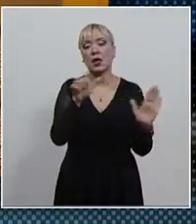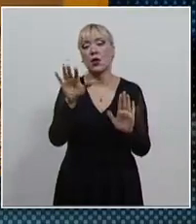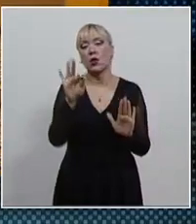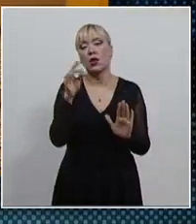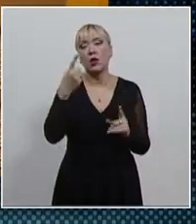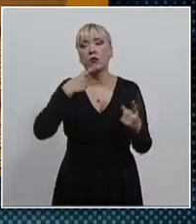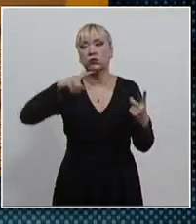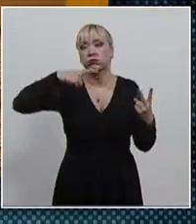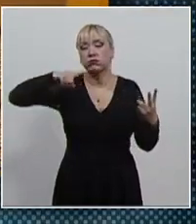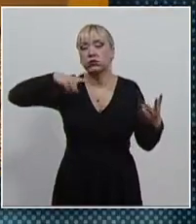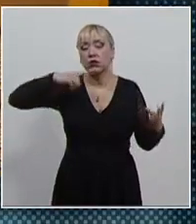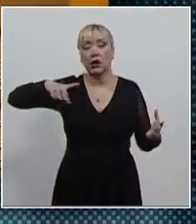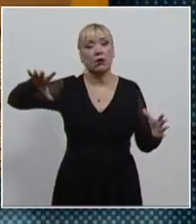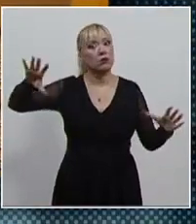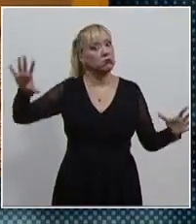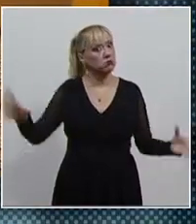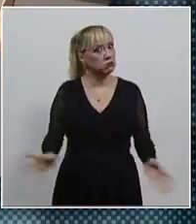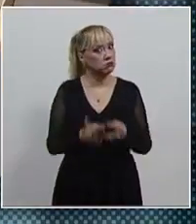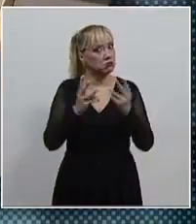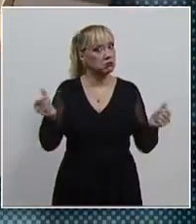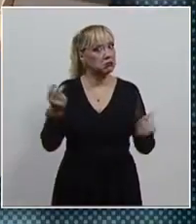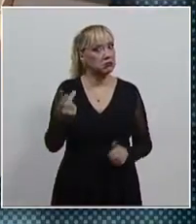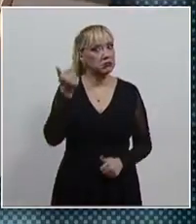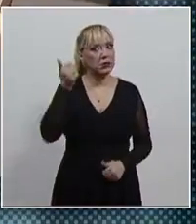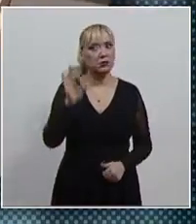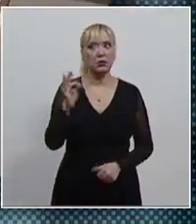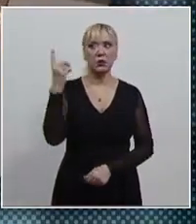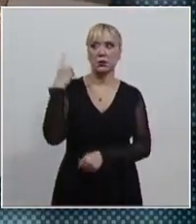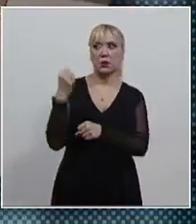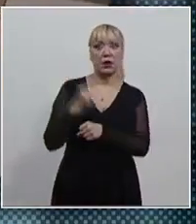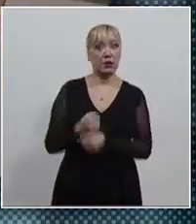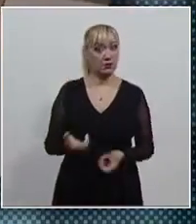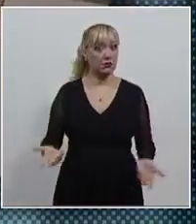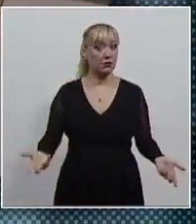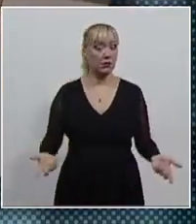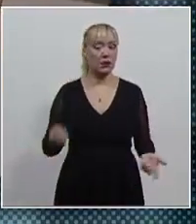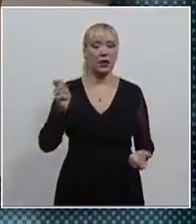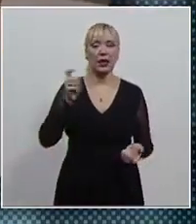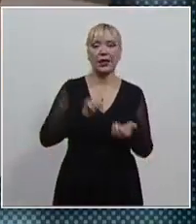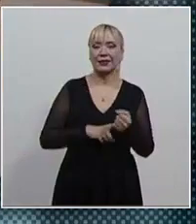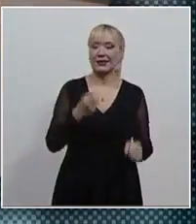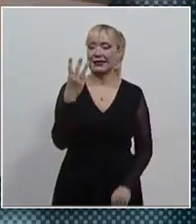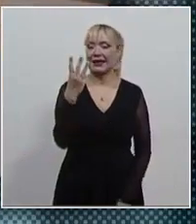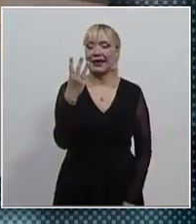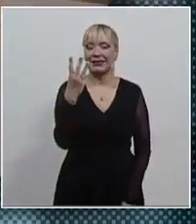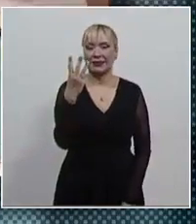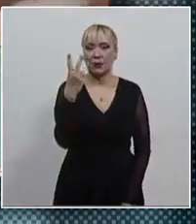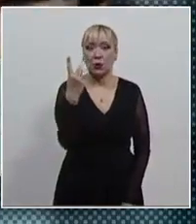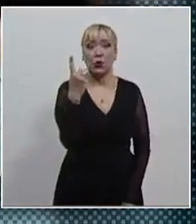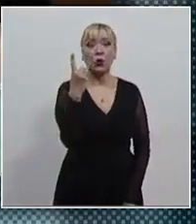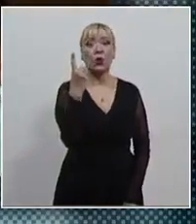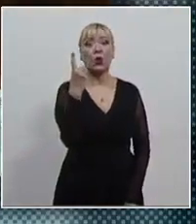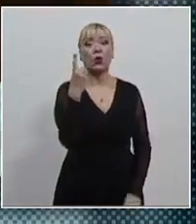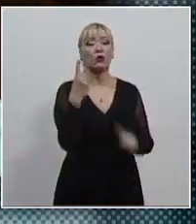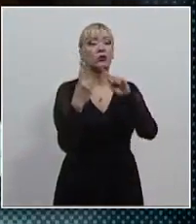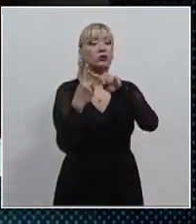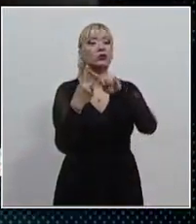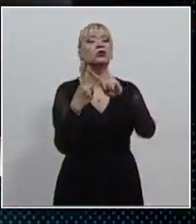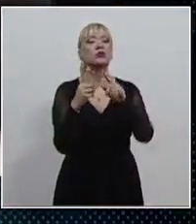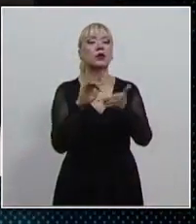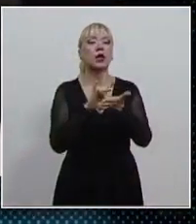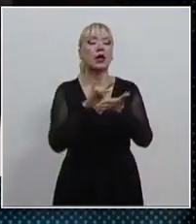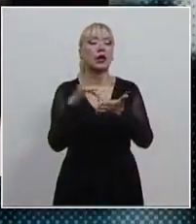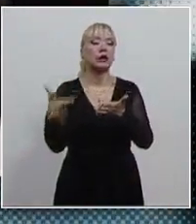ingresaron desde que entraron en funciones hace un año. Uno de cada tres de los asuntos concluidos fue a través de